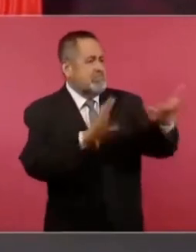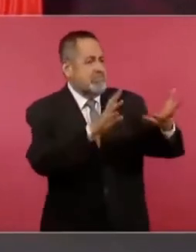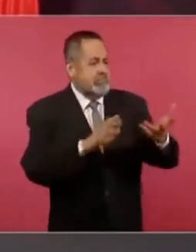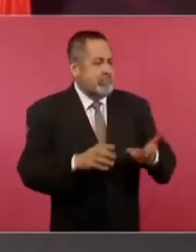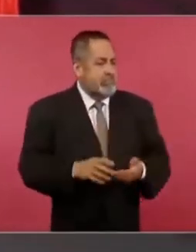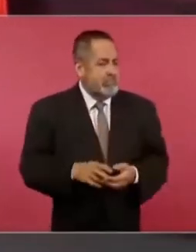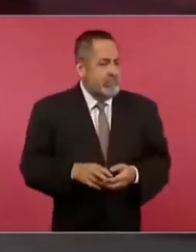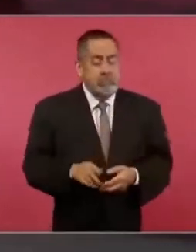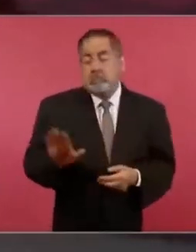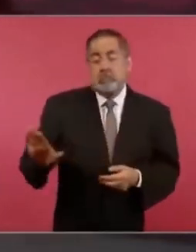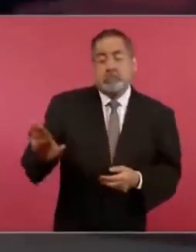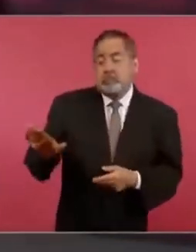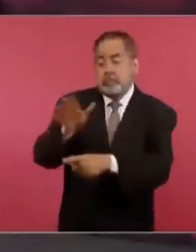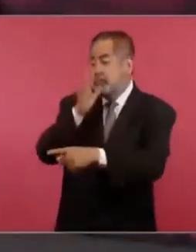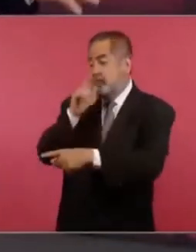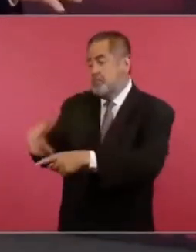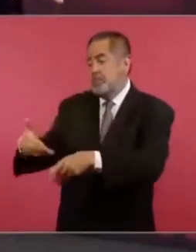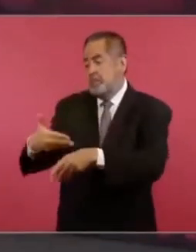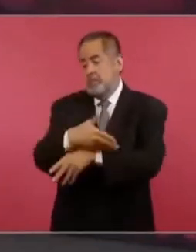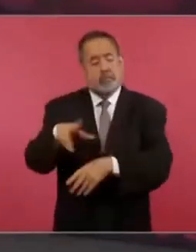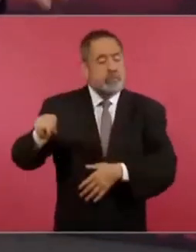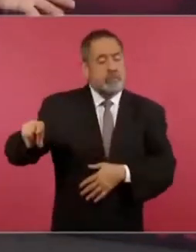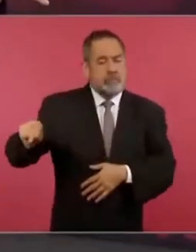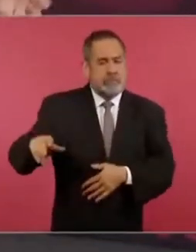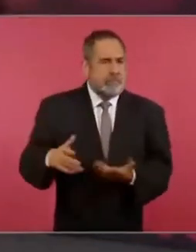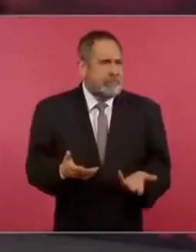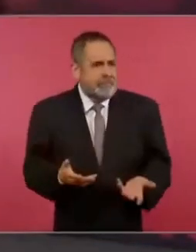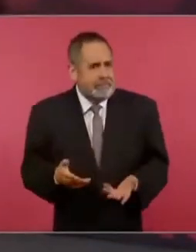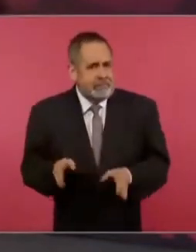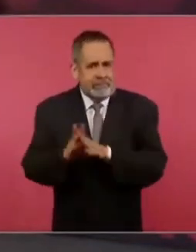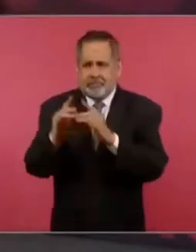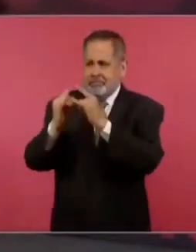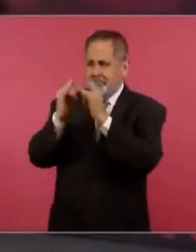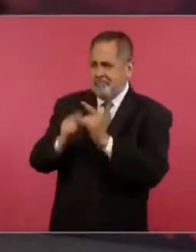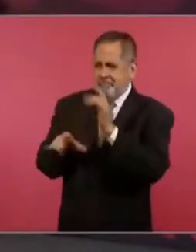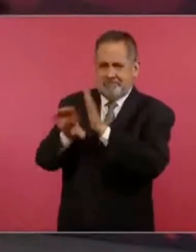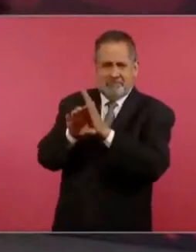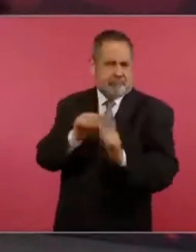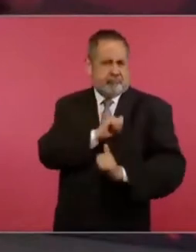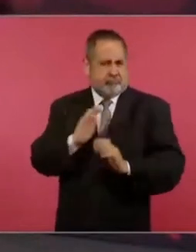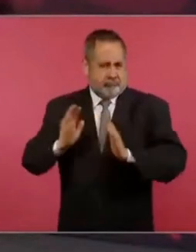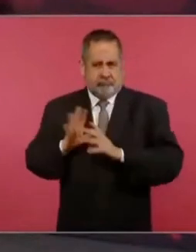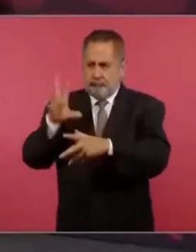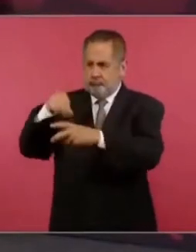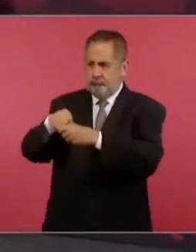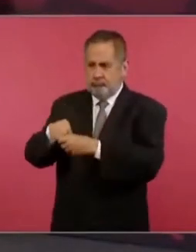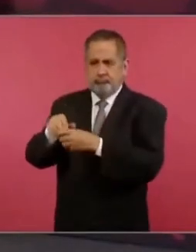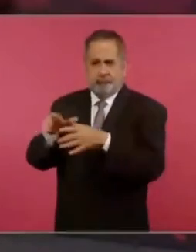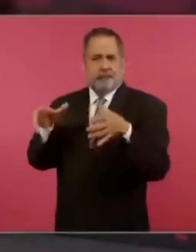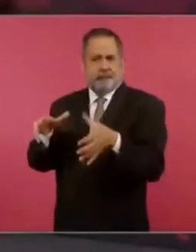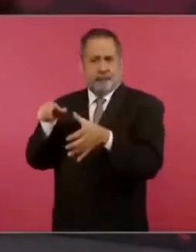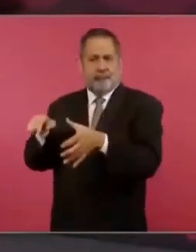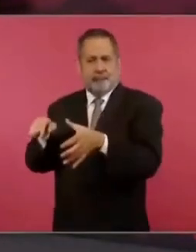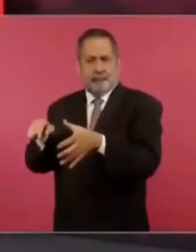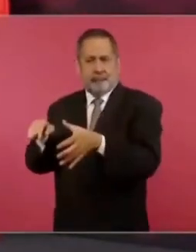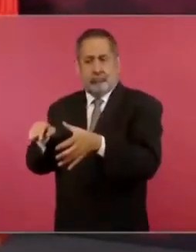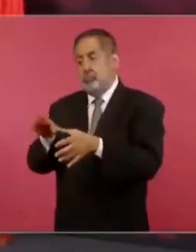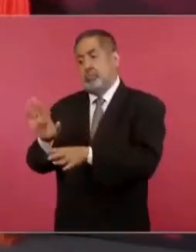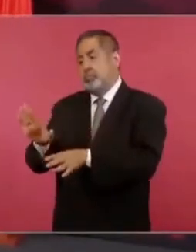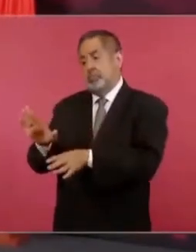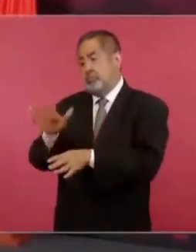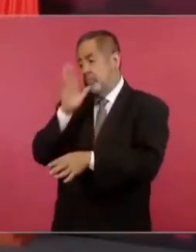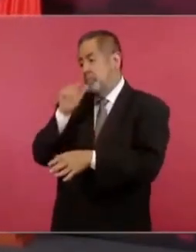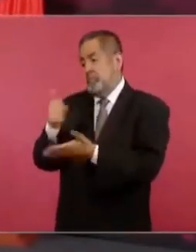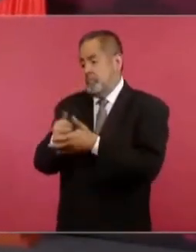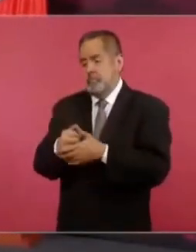¿cómo es posible que hay un cuartel del Ejército y en la